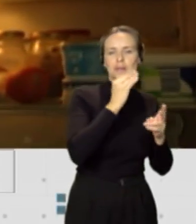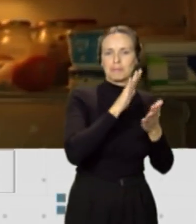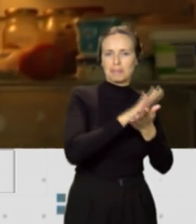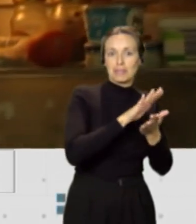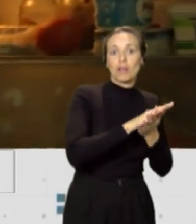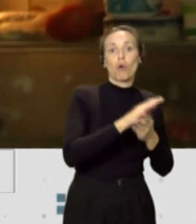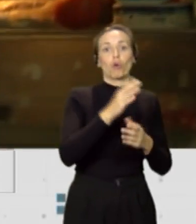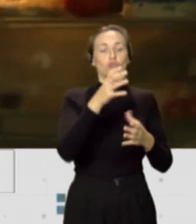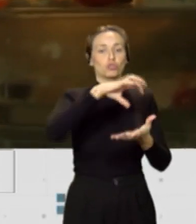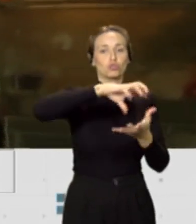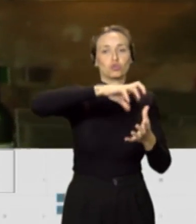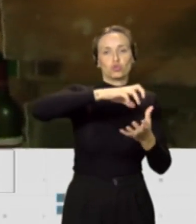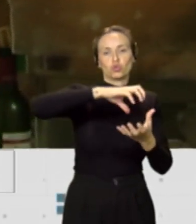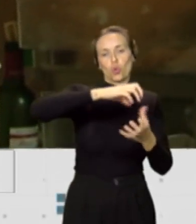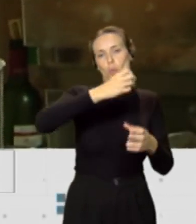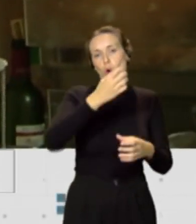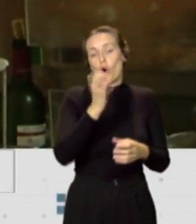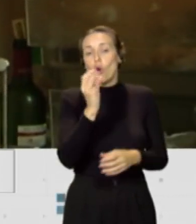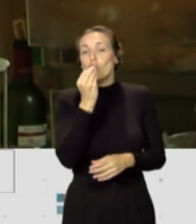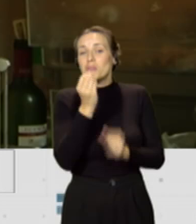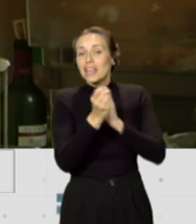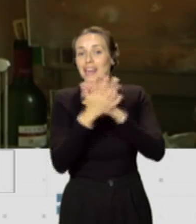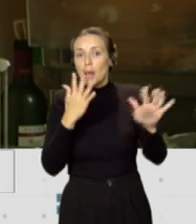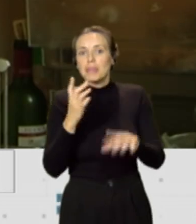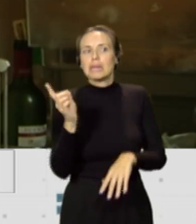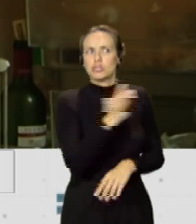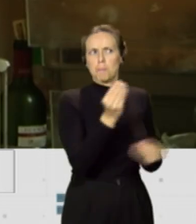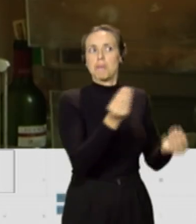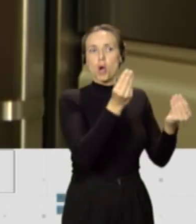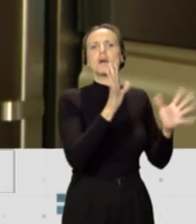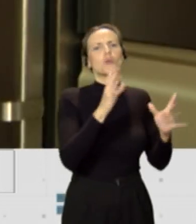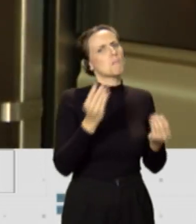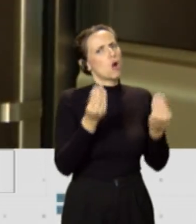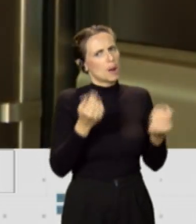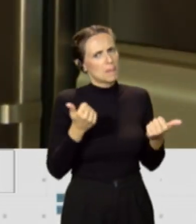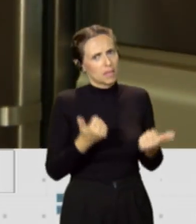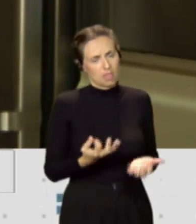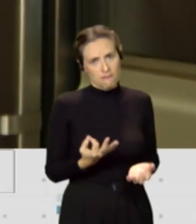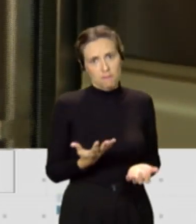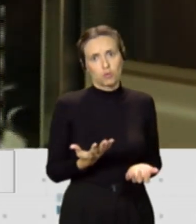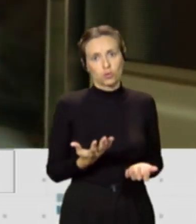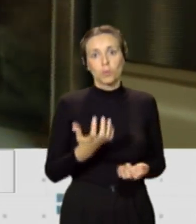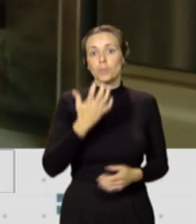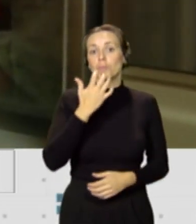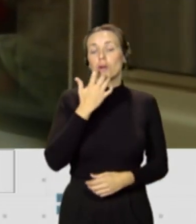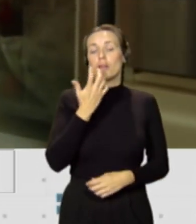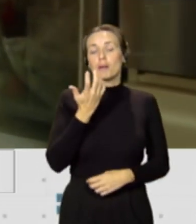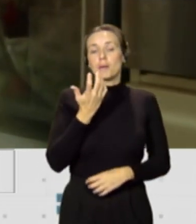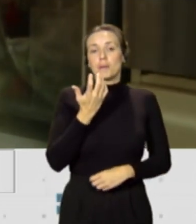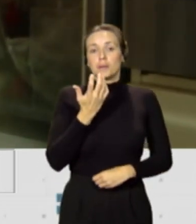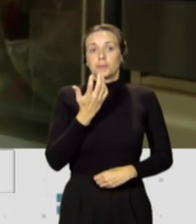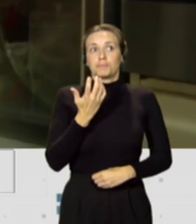rápida, pero todavía tenemos mucho margen de mejora. Y precisamente como el incidir